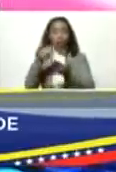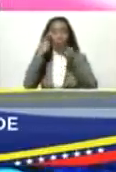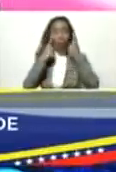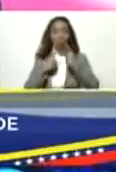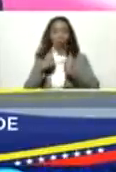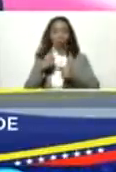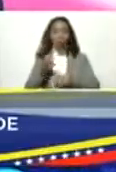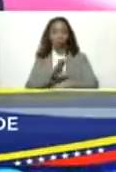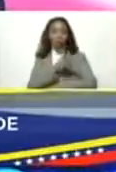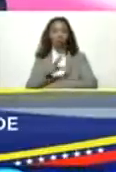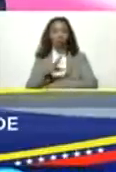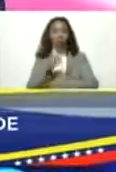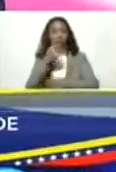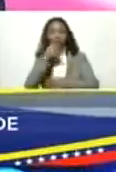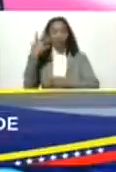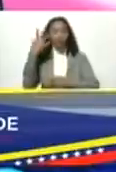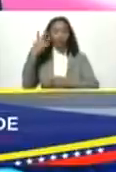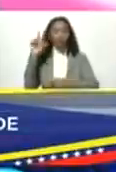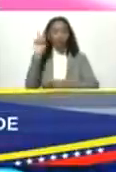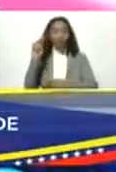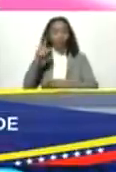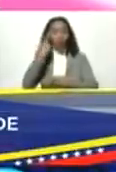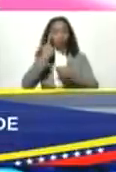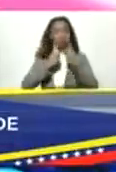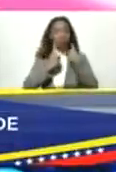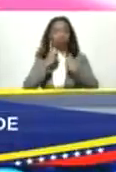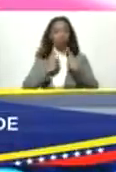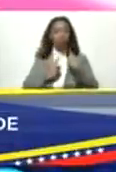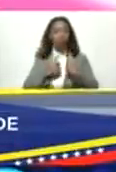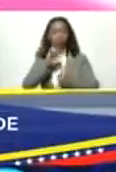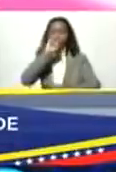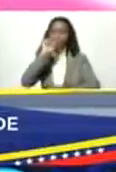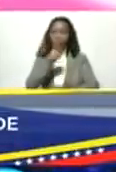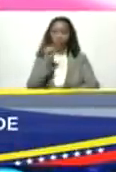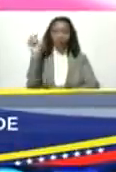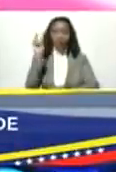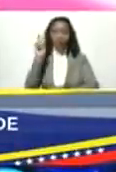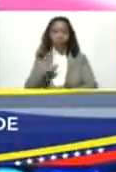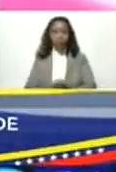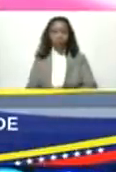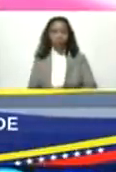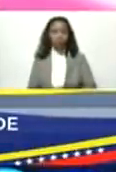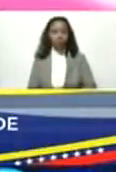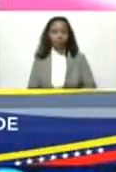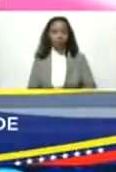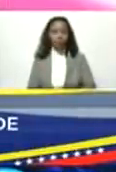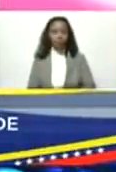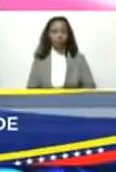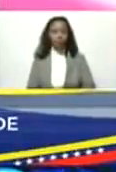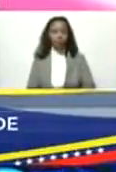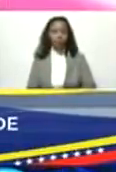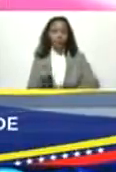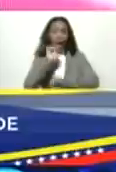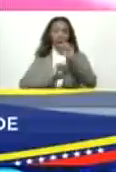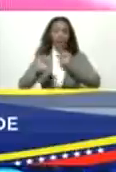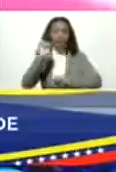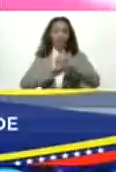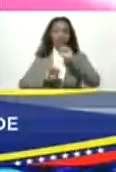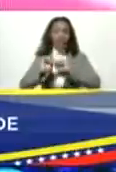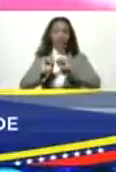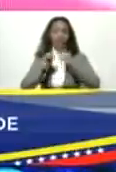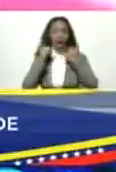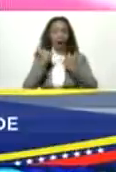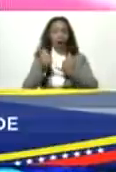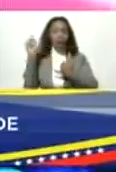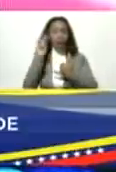canción famosa de Venezuela y lloran y aman a Venezuela y defienden ahora en Venezuela desde